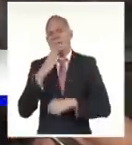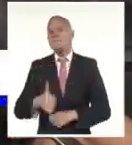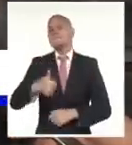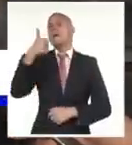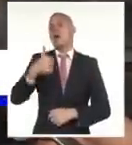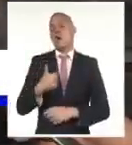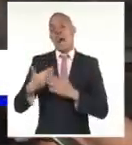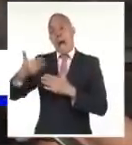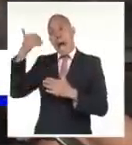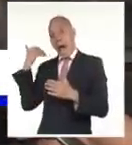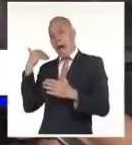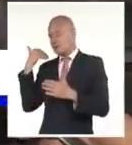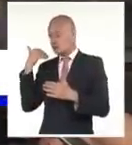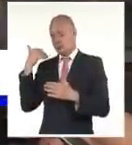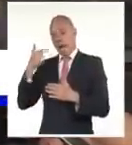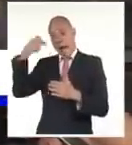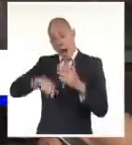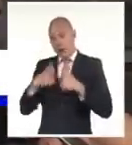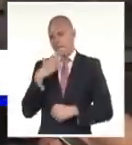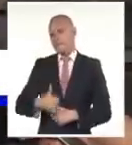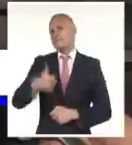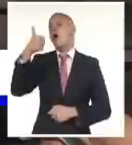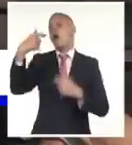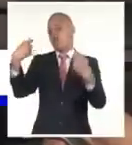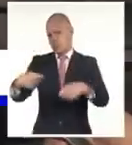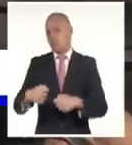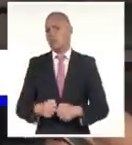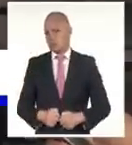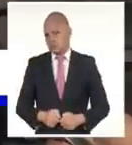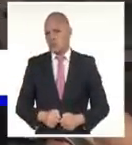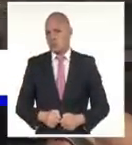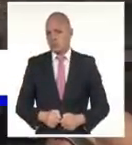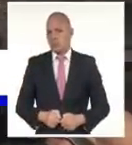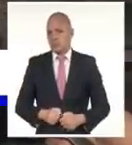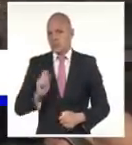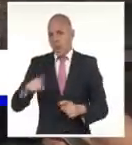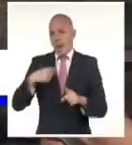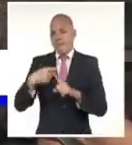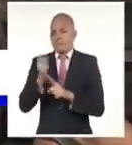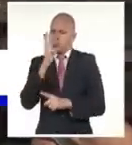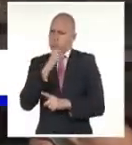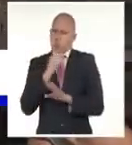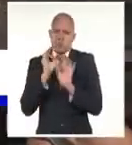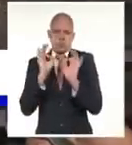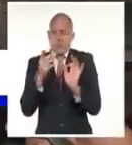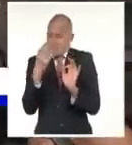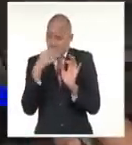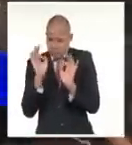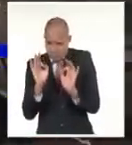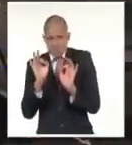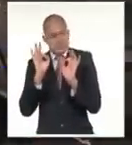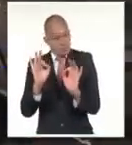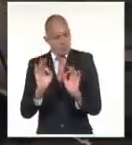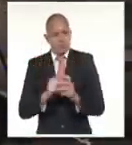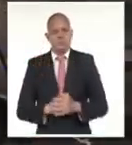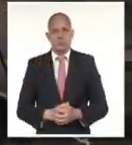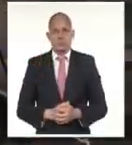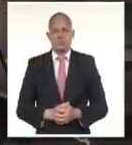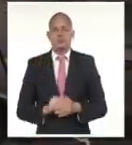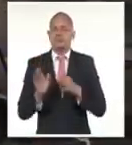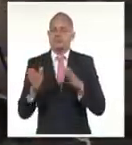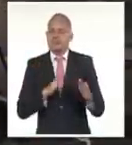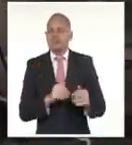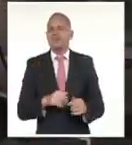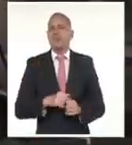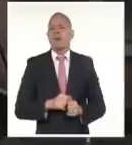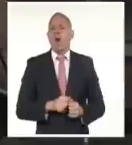que como están y con toda la estructura recuperada y bello, como usted estaba planteando. Hoy también